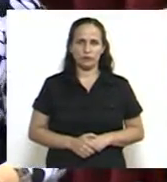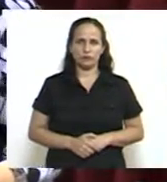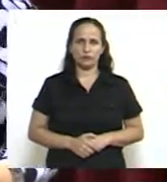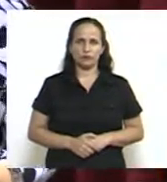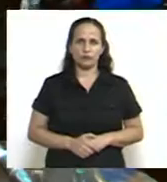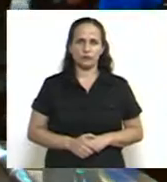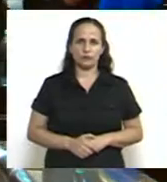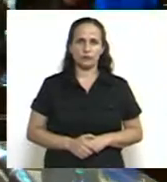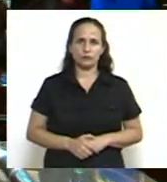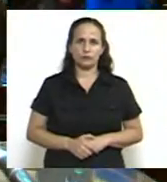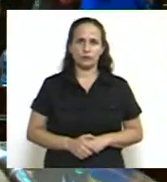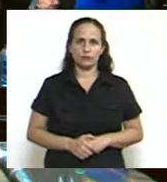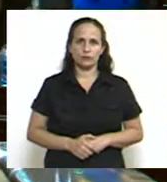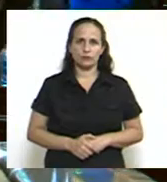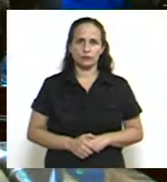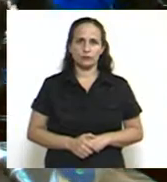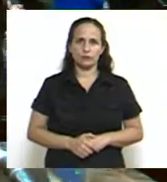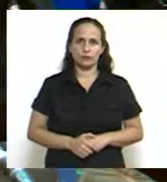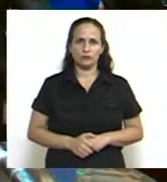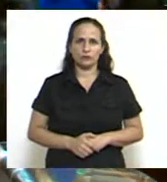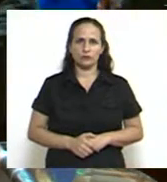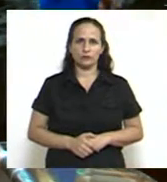Ahí está Alejandro, está de relegación.